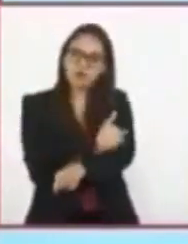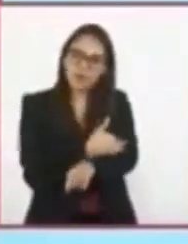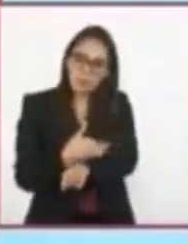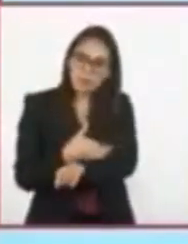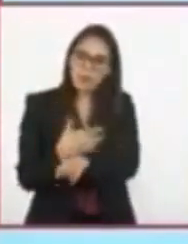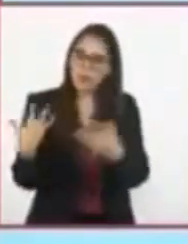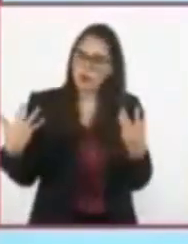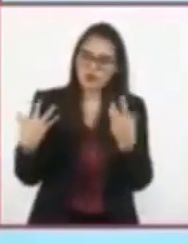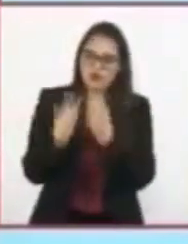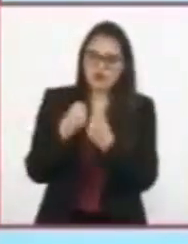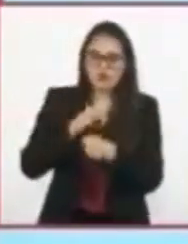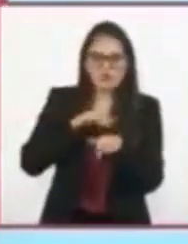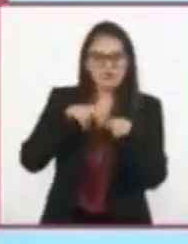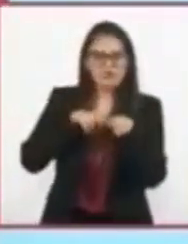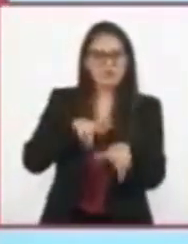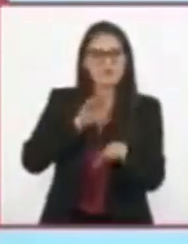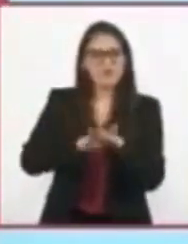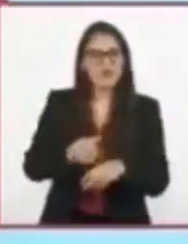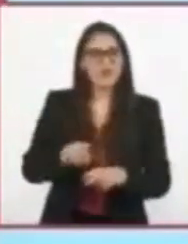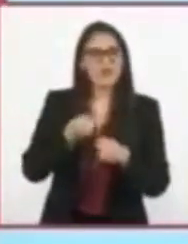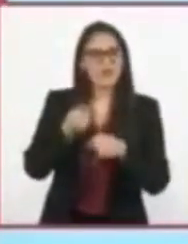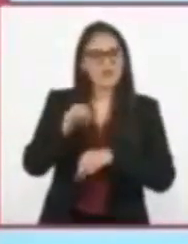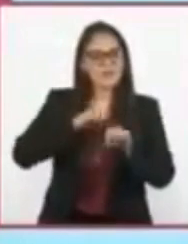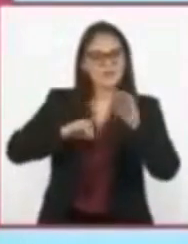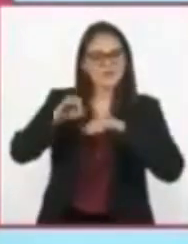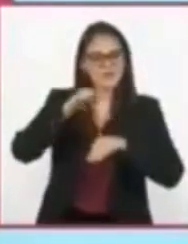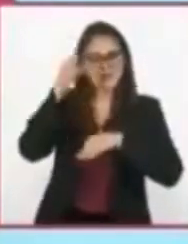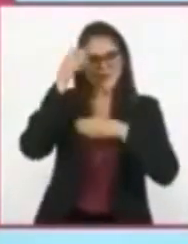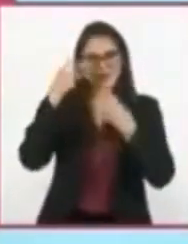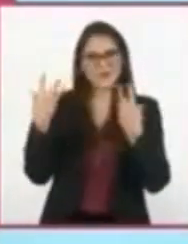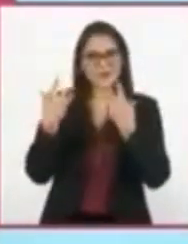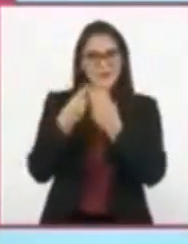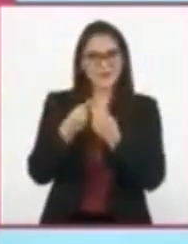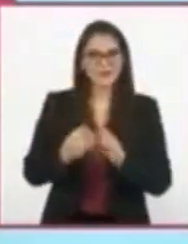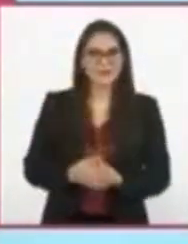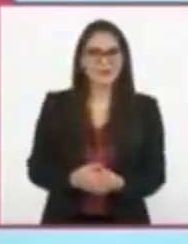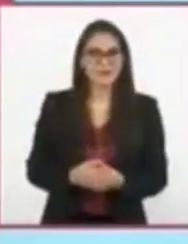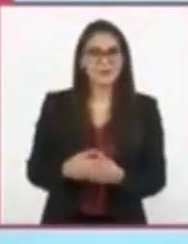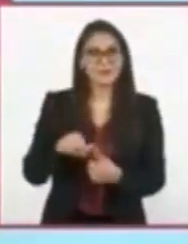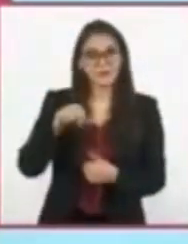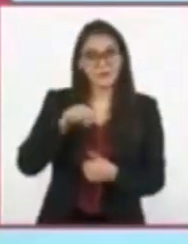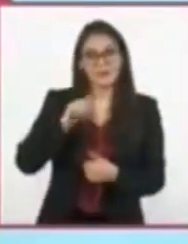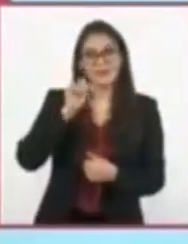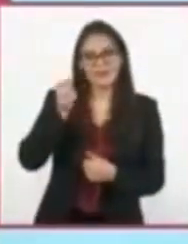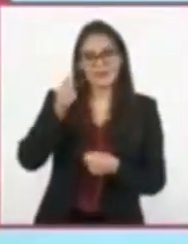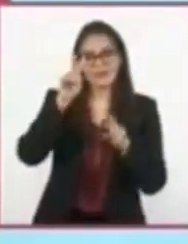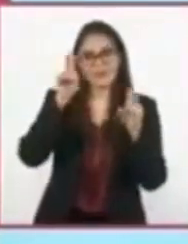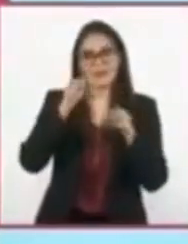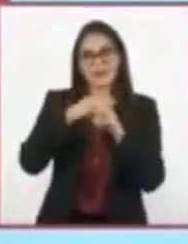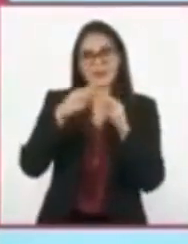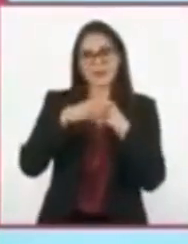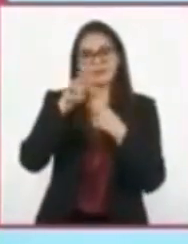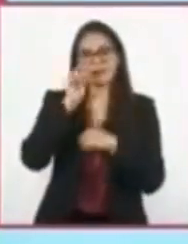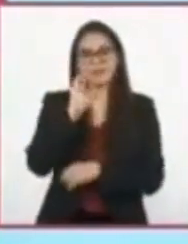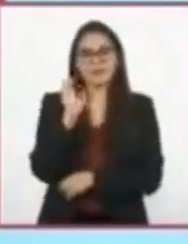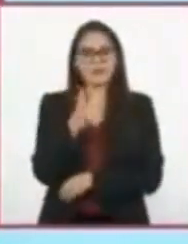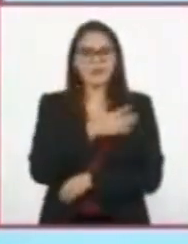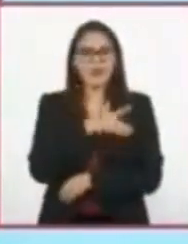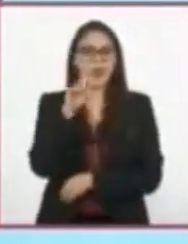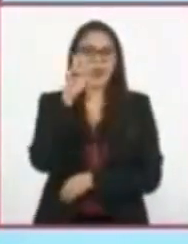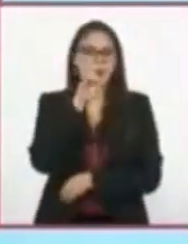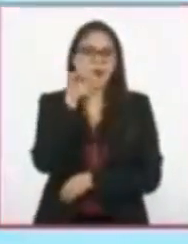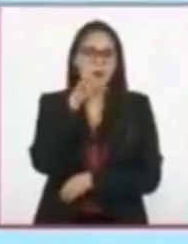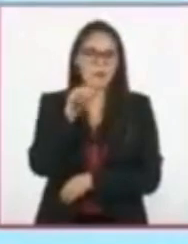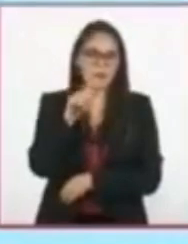fortalecer el trabajo colaborativo. Este programa está dedicado a la asignatura Lengua Materna Español de primer grado de